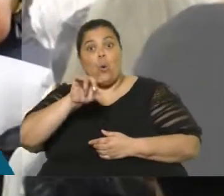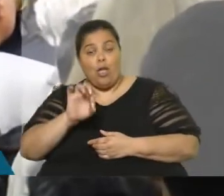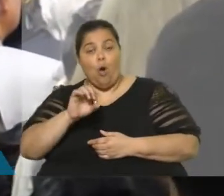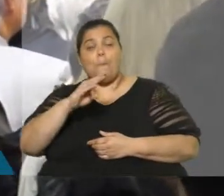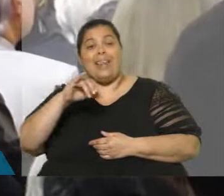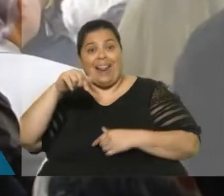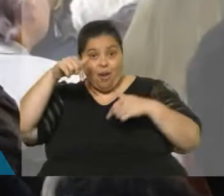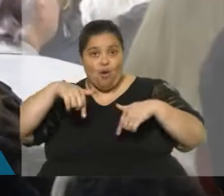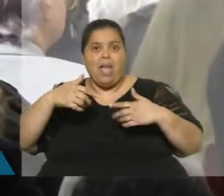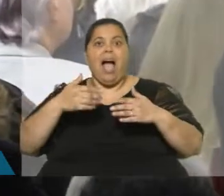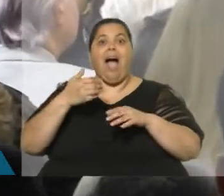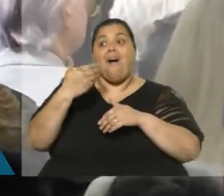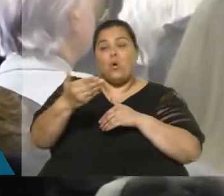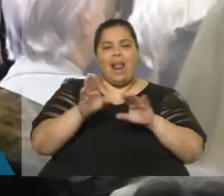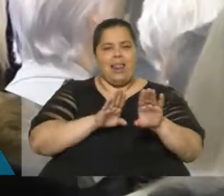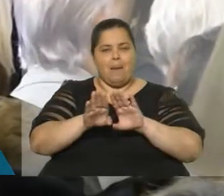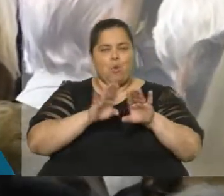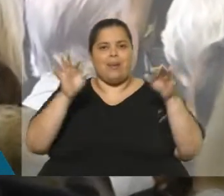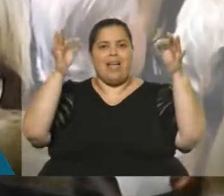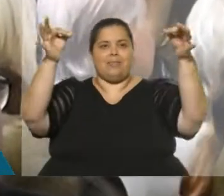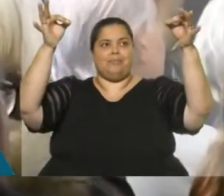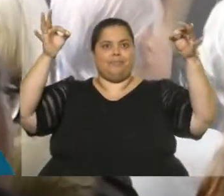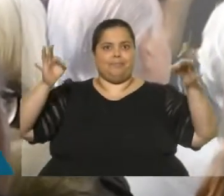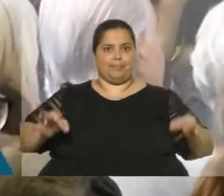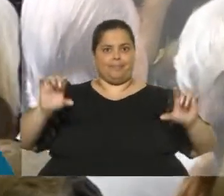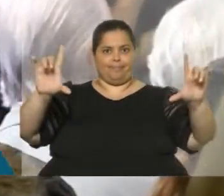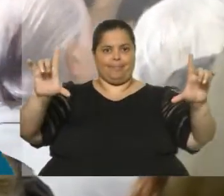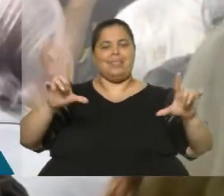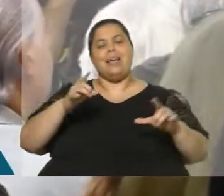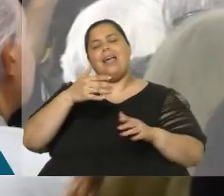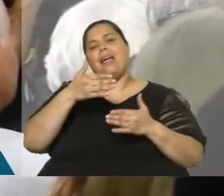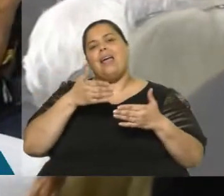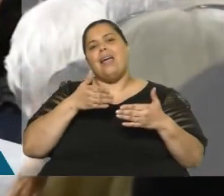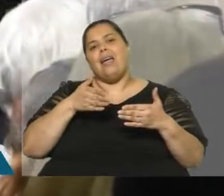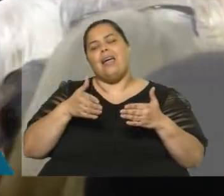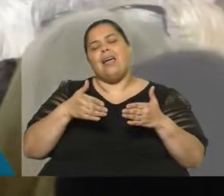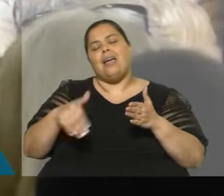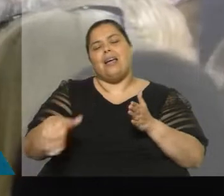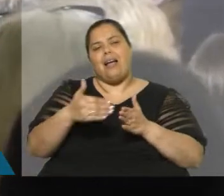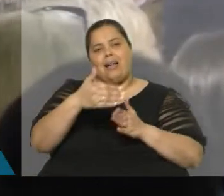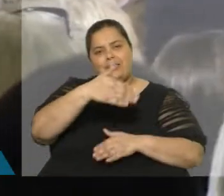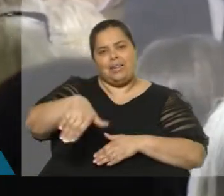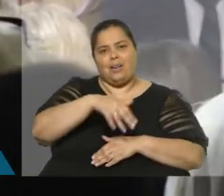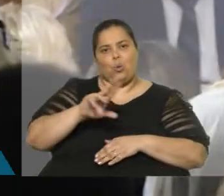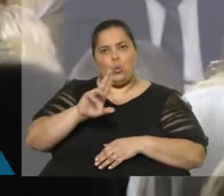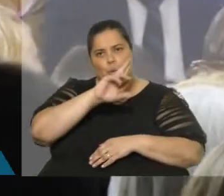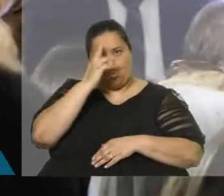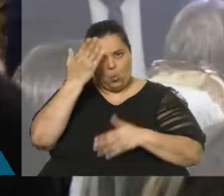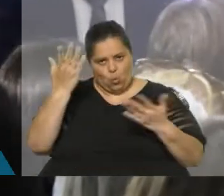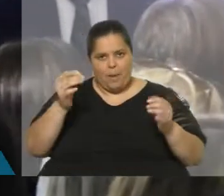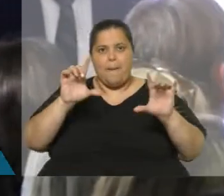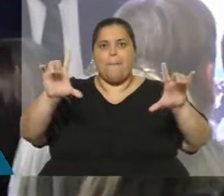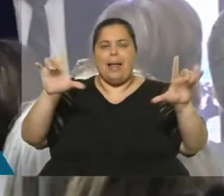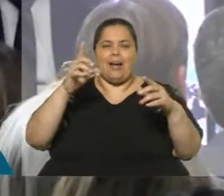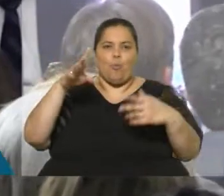descubriendo en la puerta de esta casa ubicada en la avenida de Uruguay, y cubriáles una placa celebratoria justamente de esa instancia importante